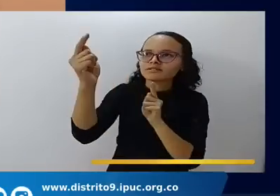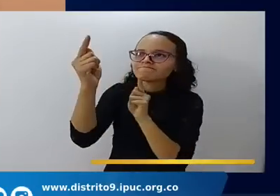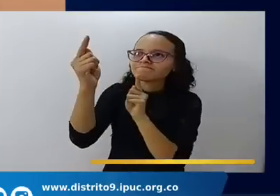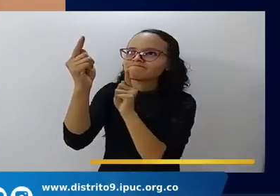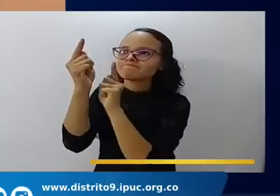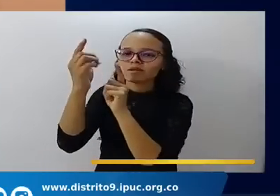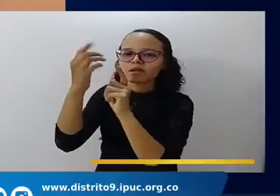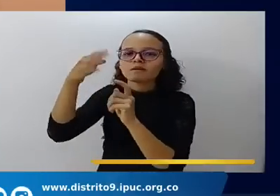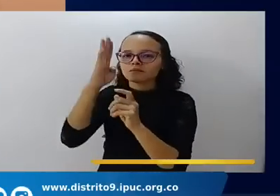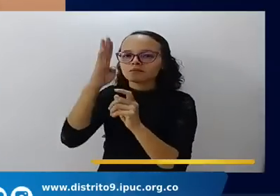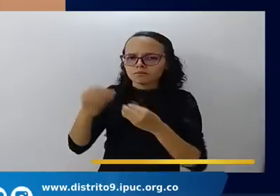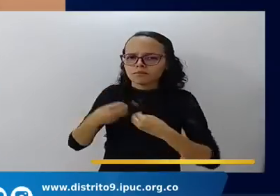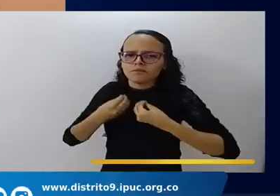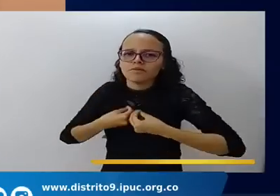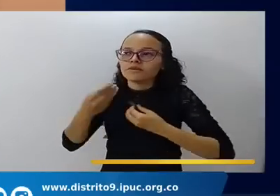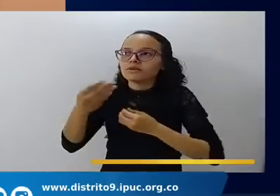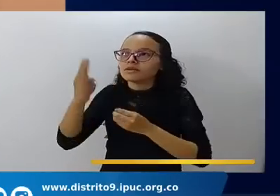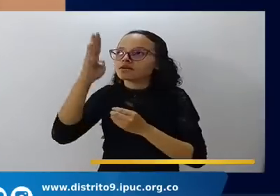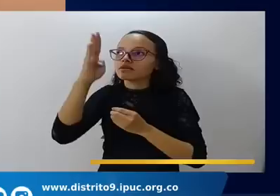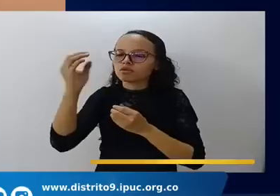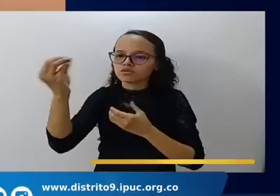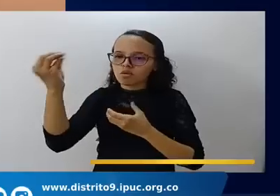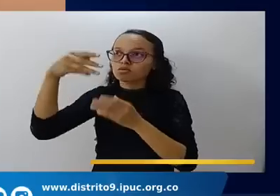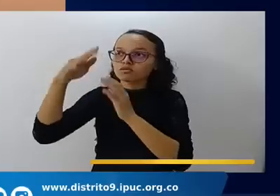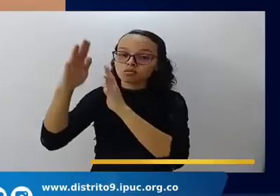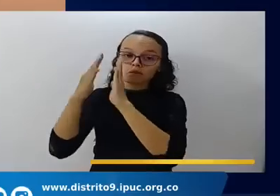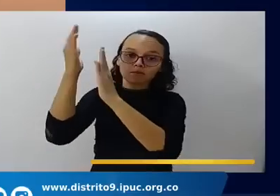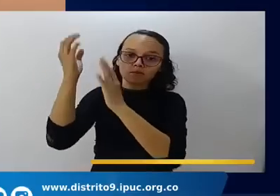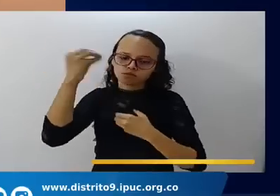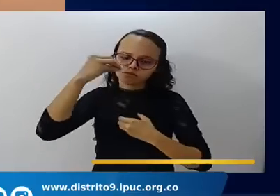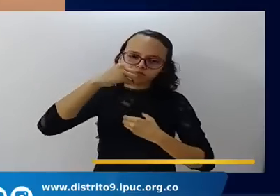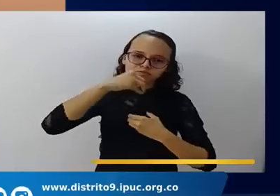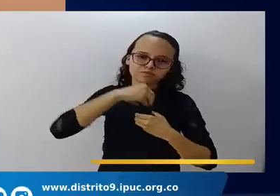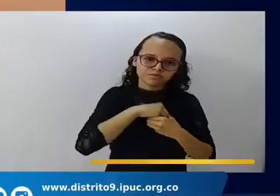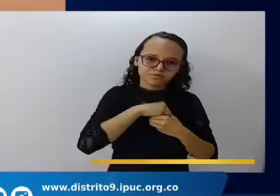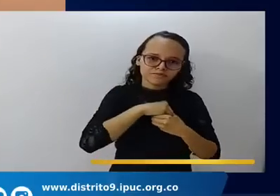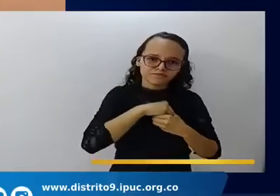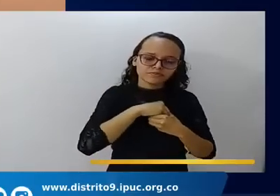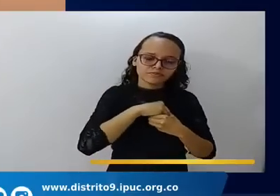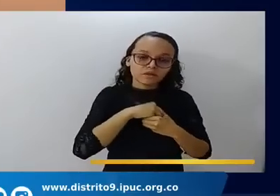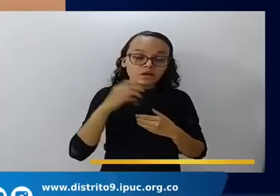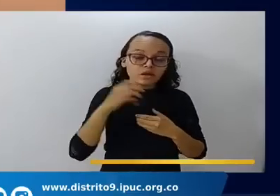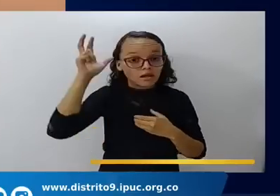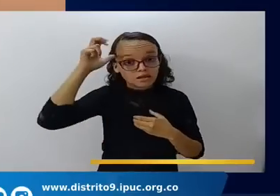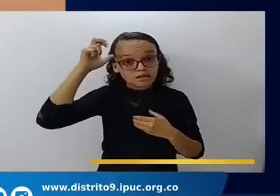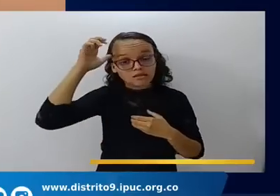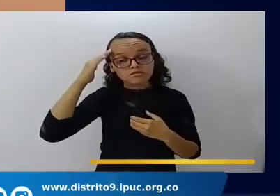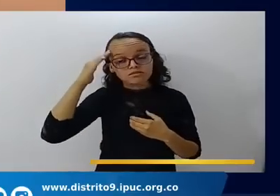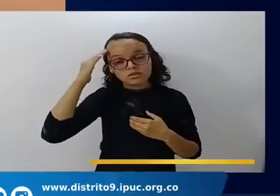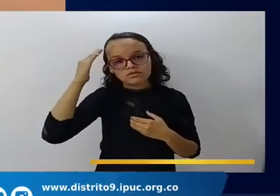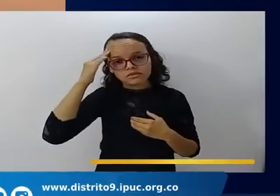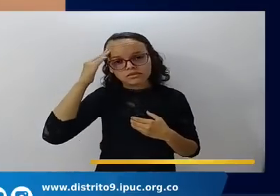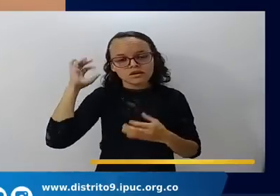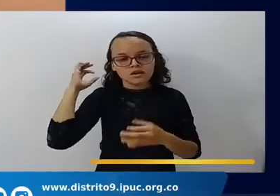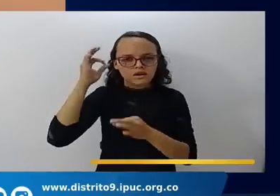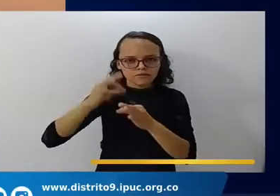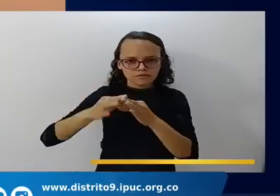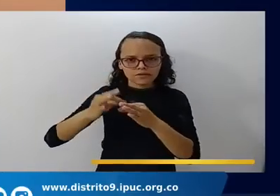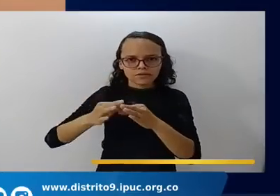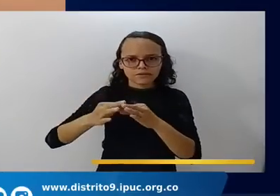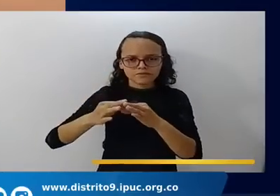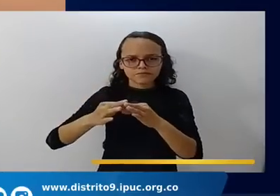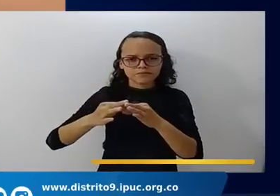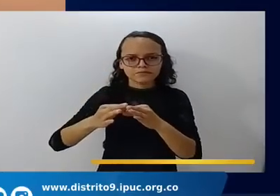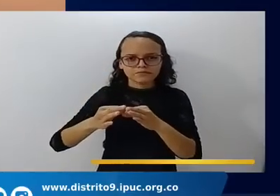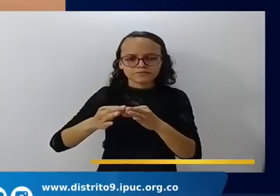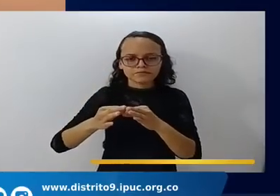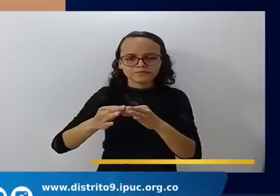vivir en Dios, para permanecer en Él. Él sabe que la fe es